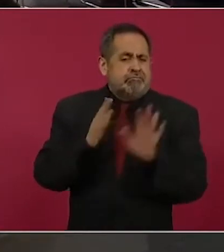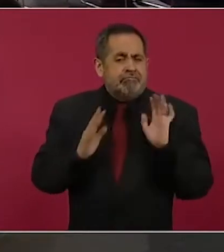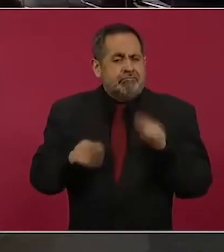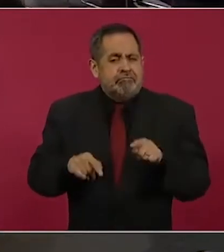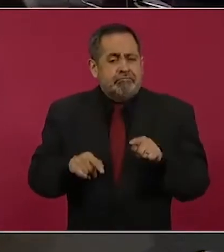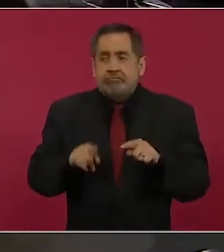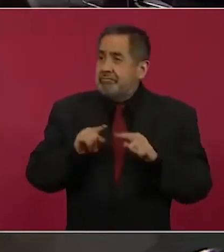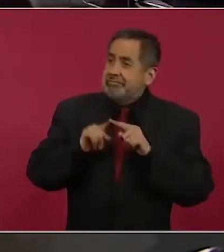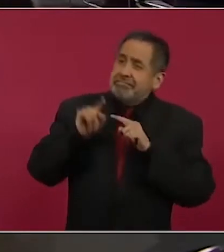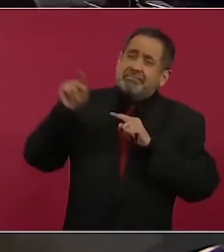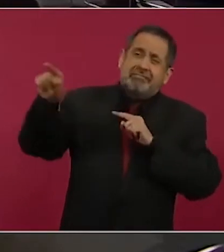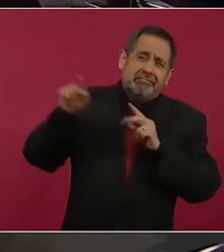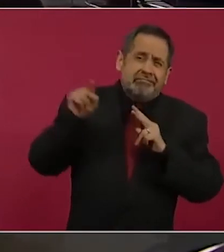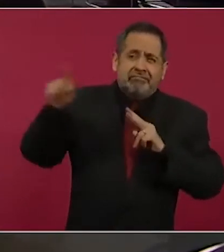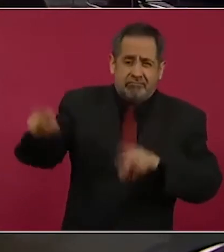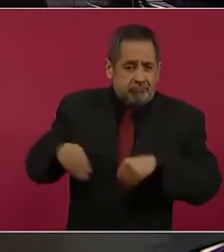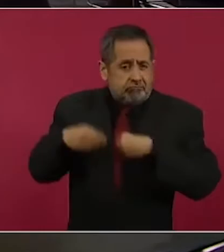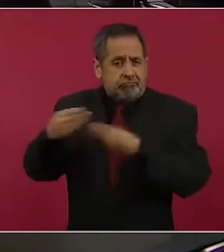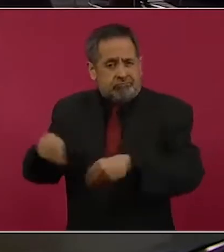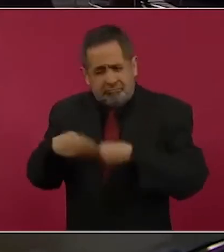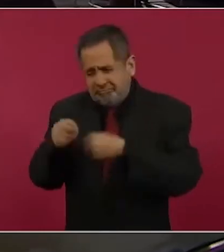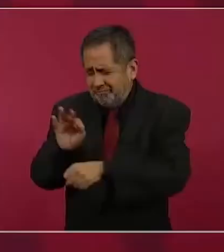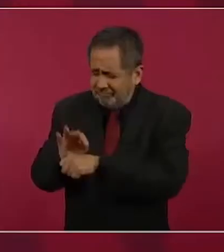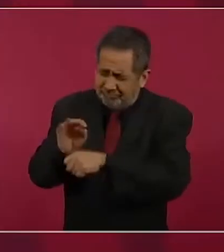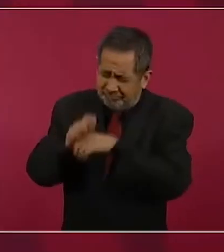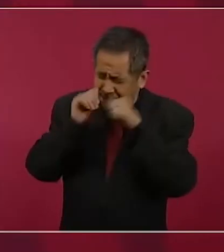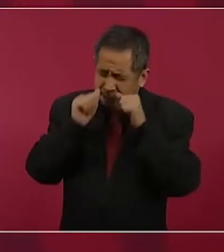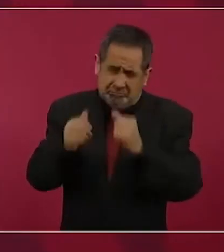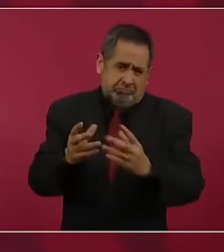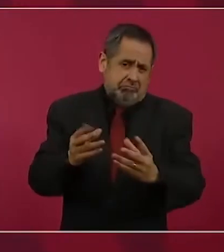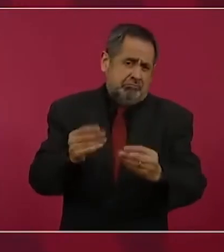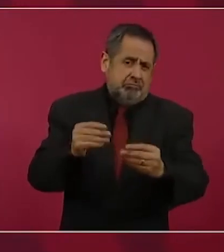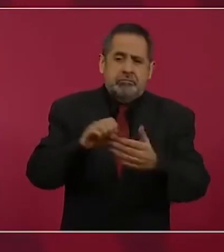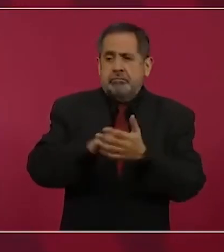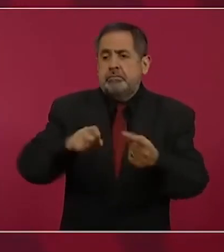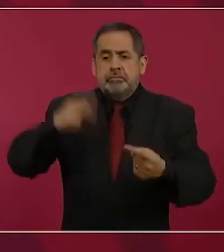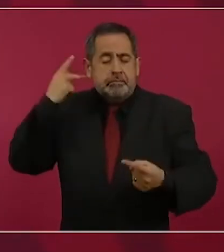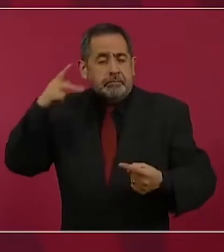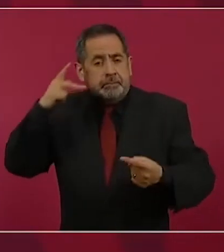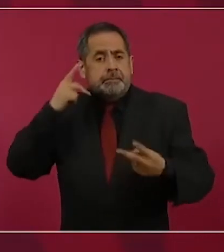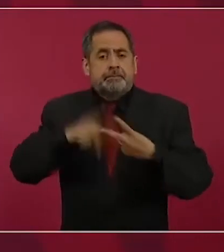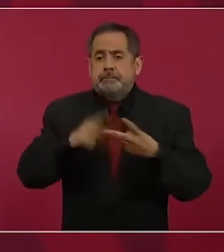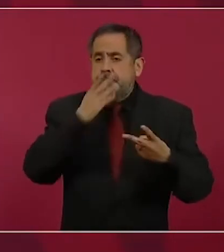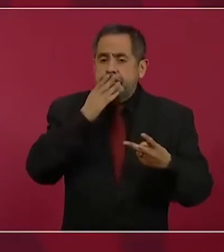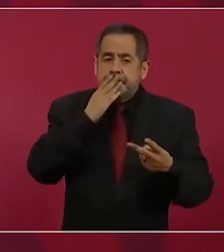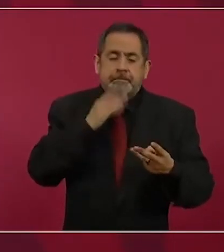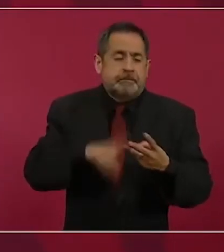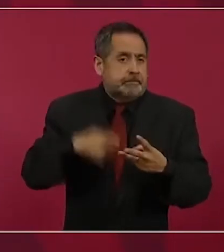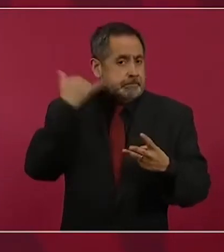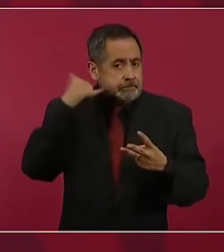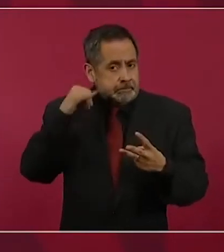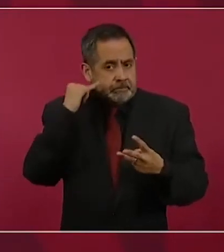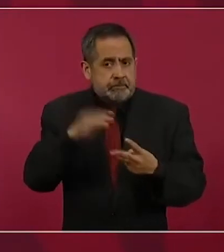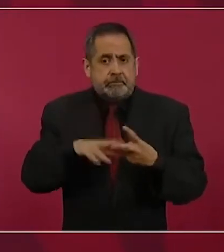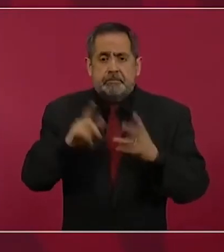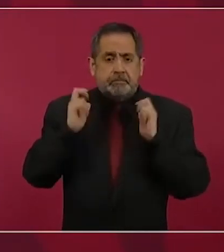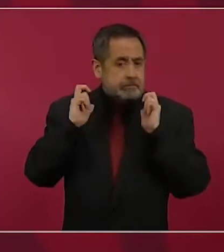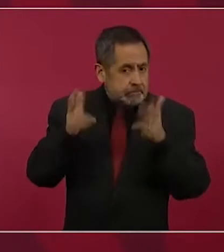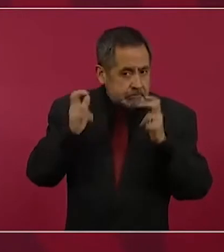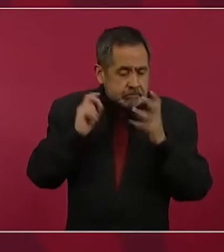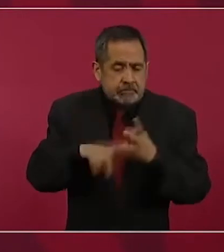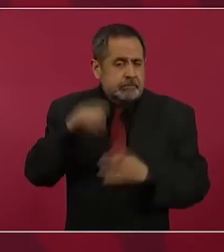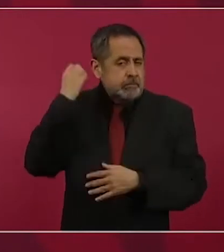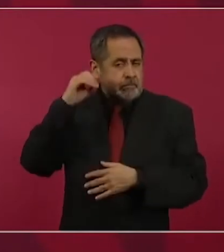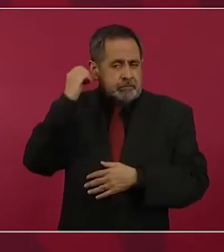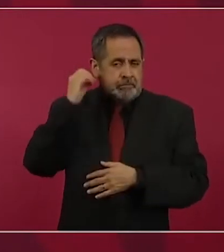directa. Pero si vamos a las comunidades más alejadas de Puebla, de Sonora, de Yucatán, de Chiapas, de